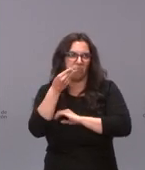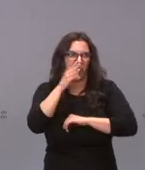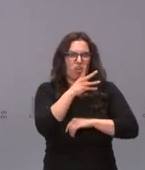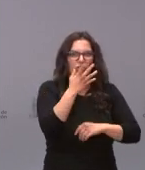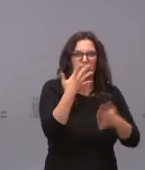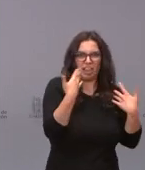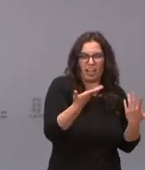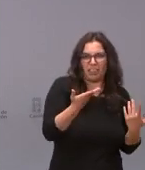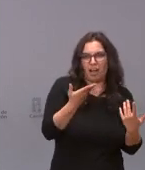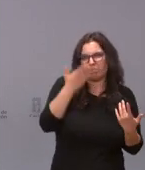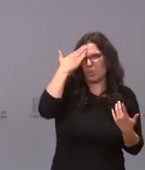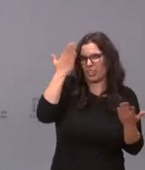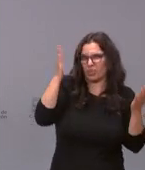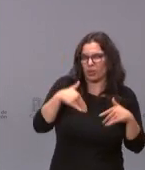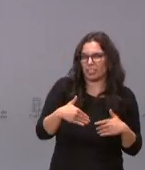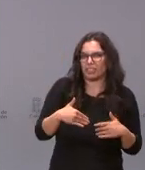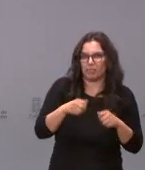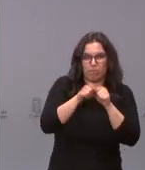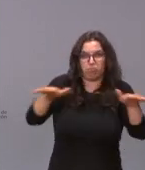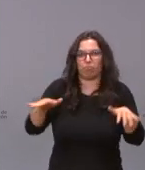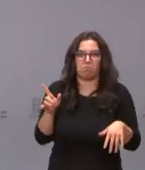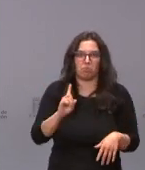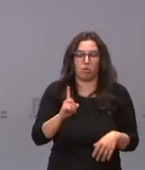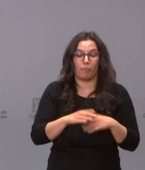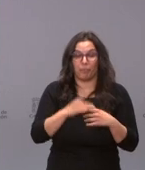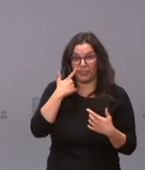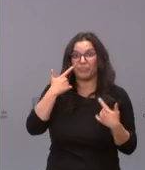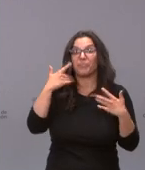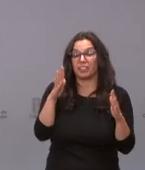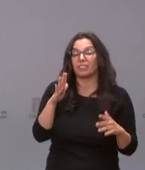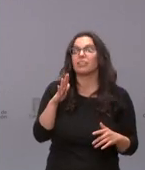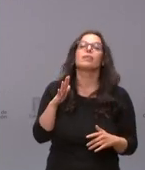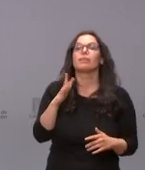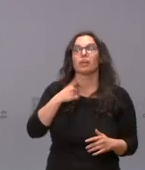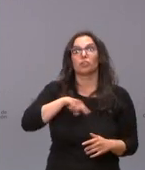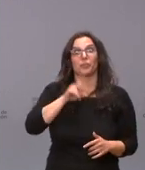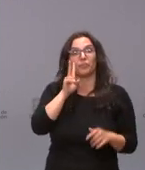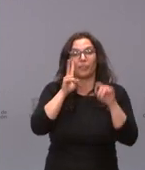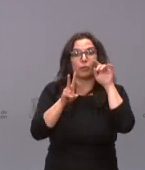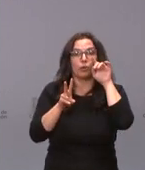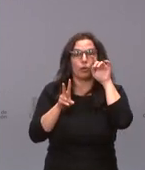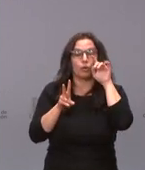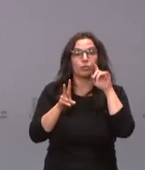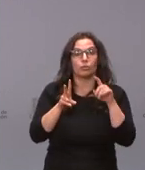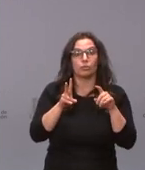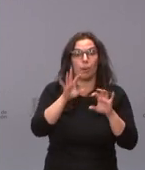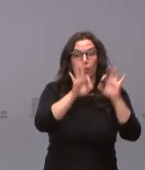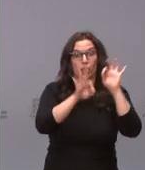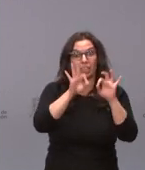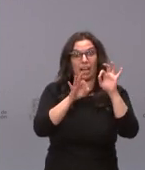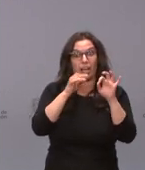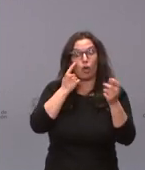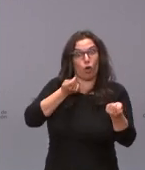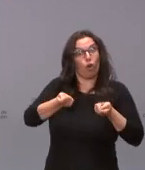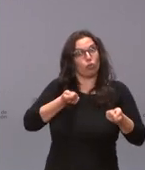muy razonable ni que se esté produciendo un éxodo de hecho lo que estamos viendo estos días es un control de la incidencia lo que estamos